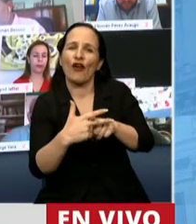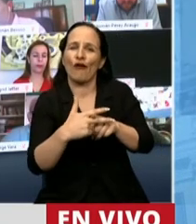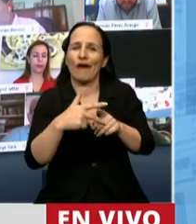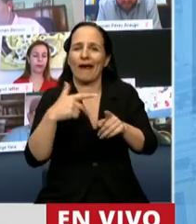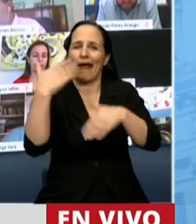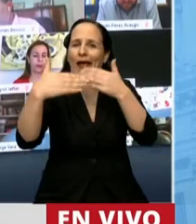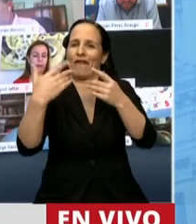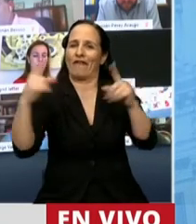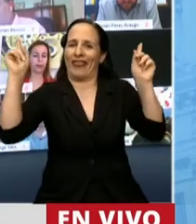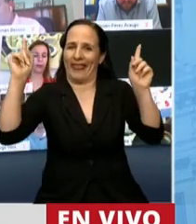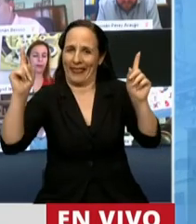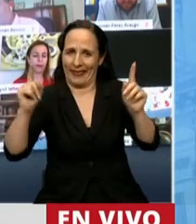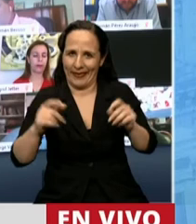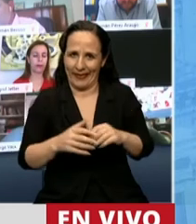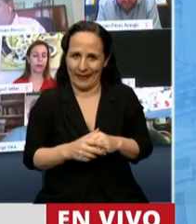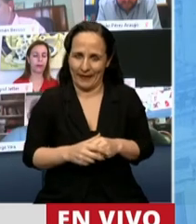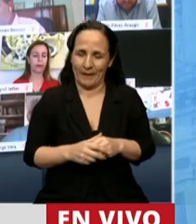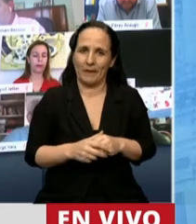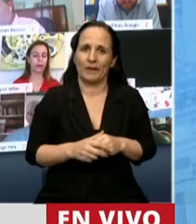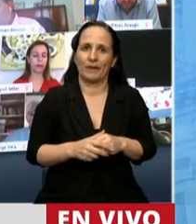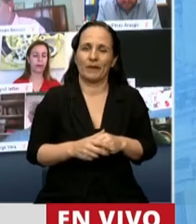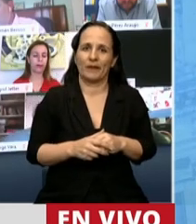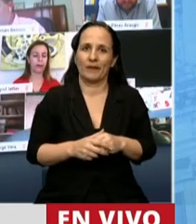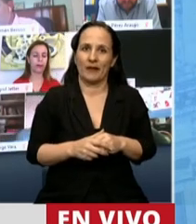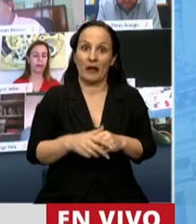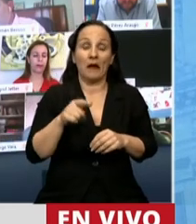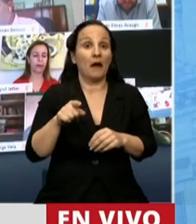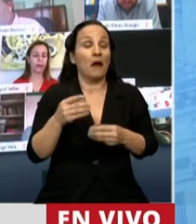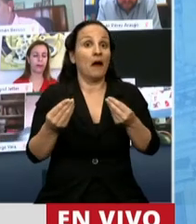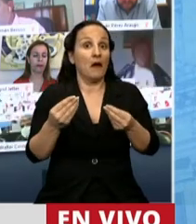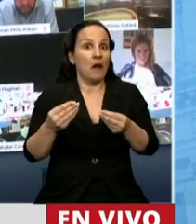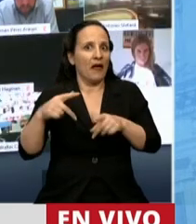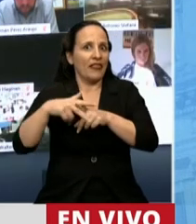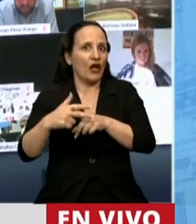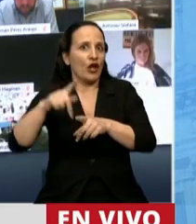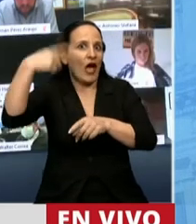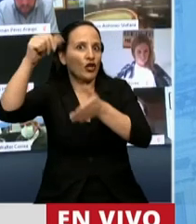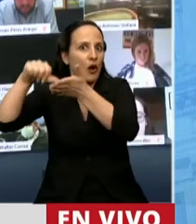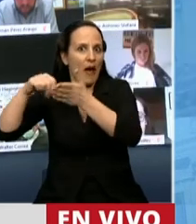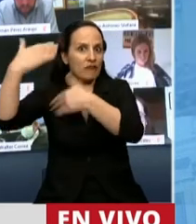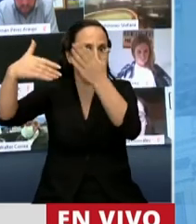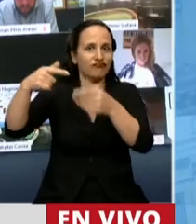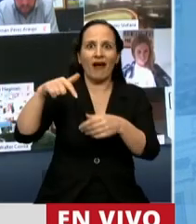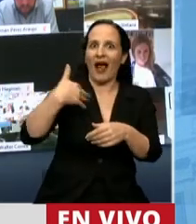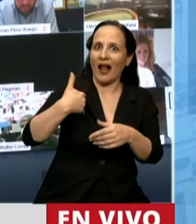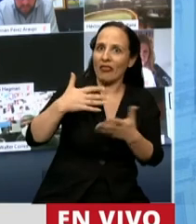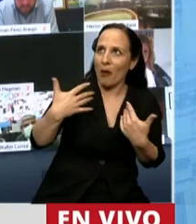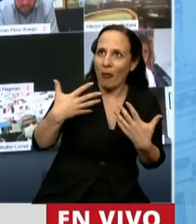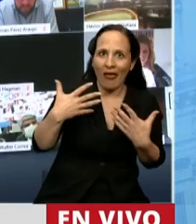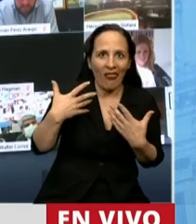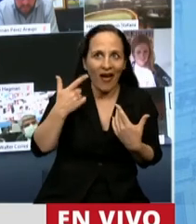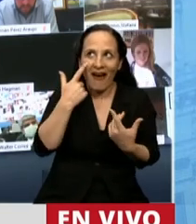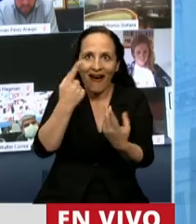otro nivel, que está siendo desarrollada en otros países. Nos permite